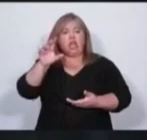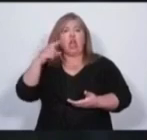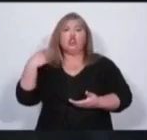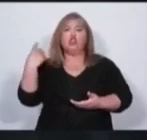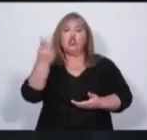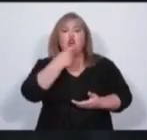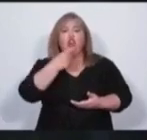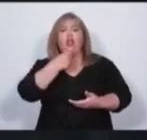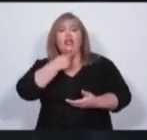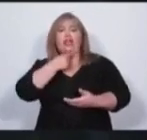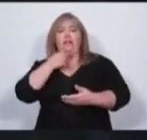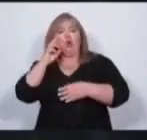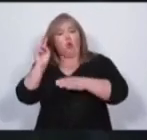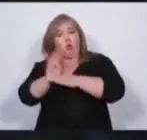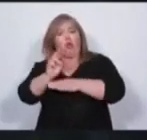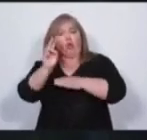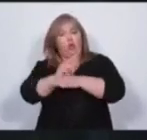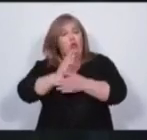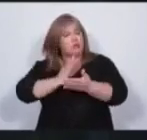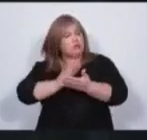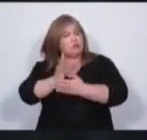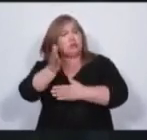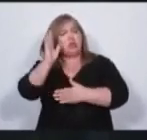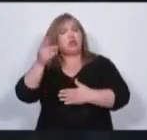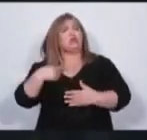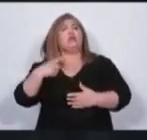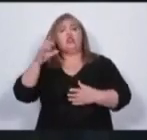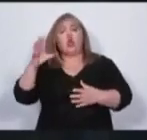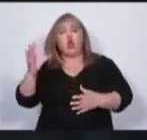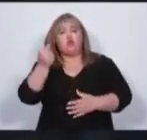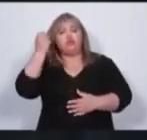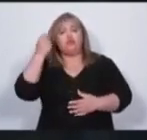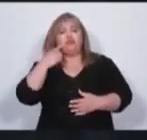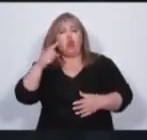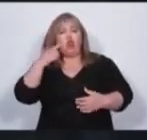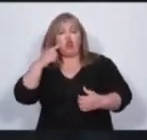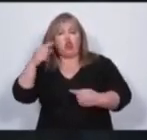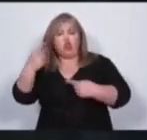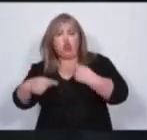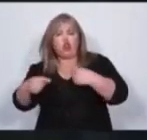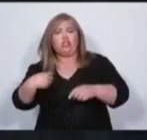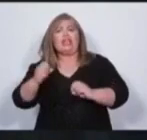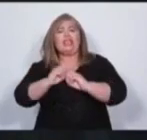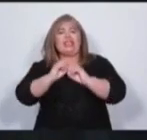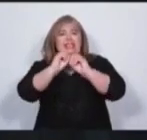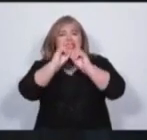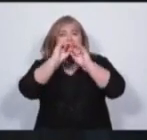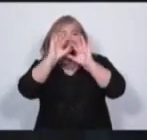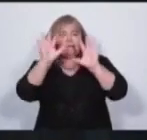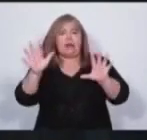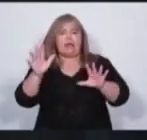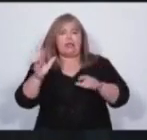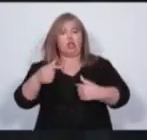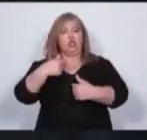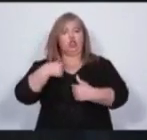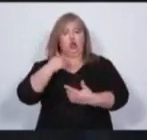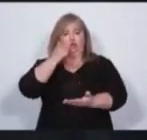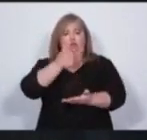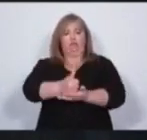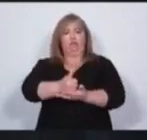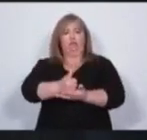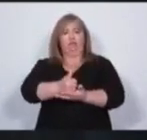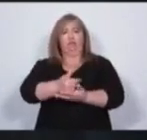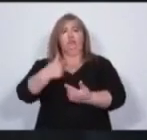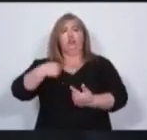Con todos estos logros institucionales y con toda esta transparencia. Y yo estoy para eso, para desde la actividad